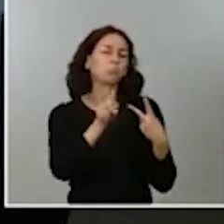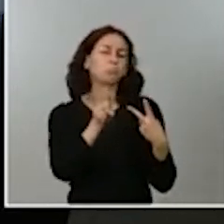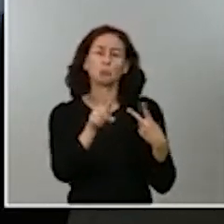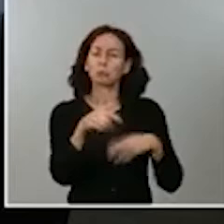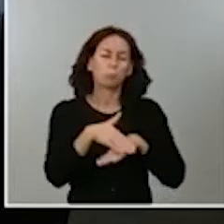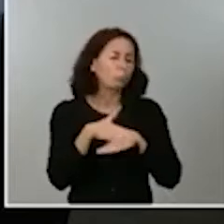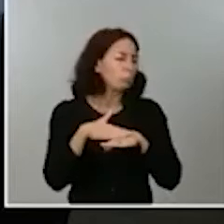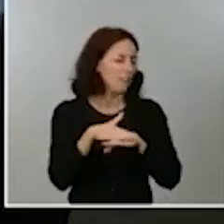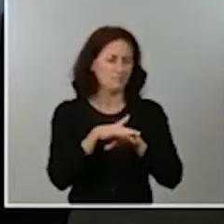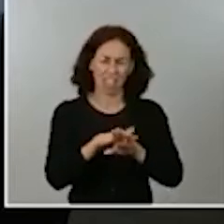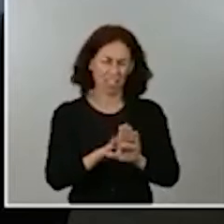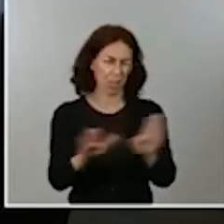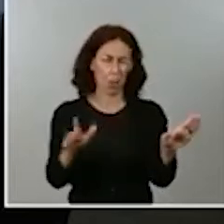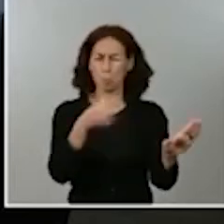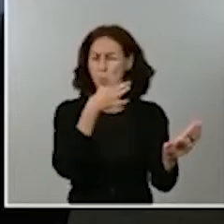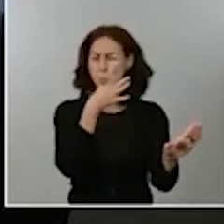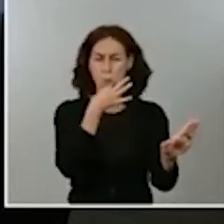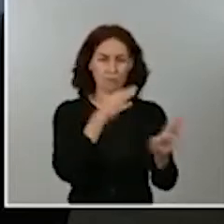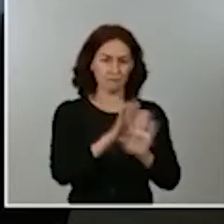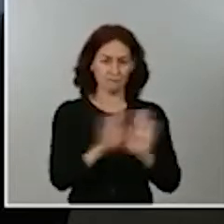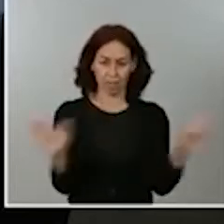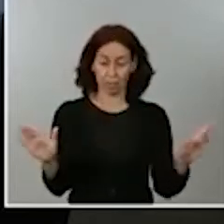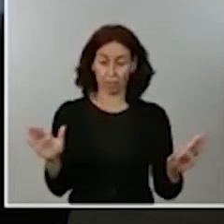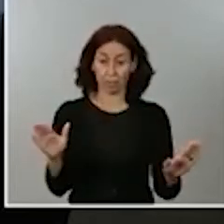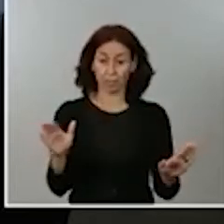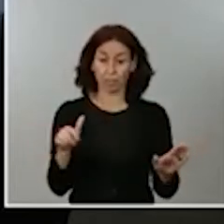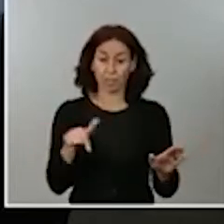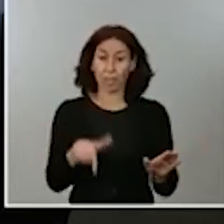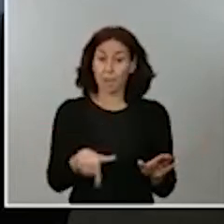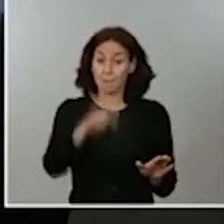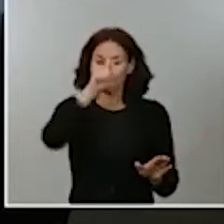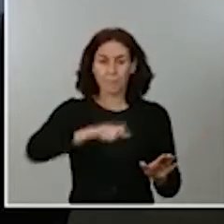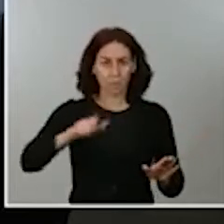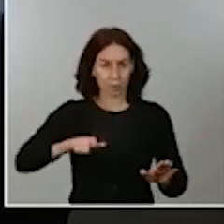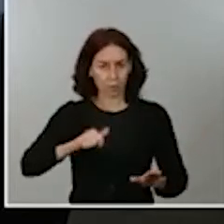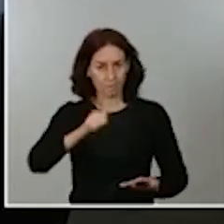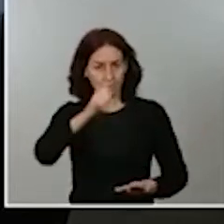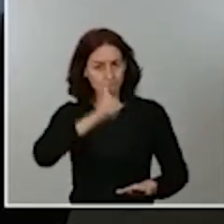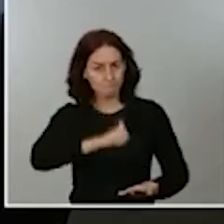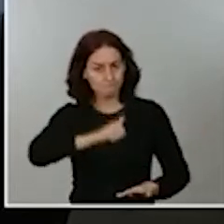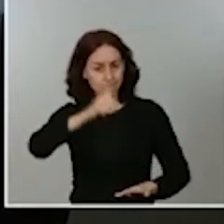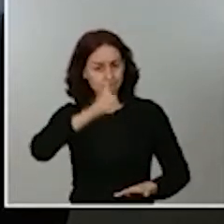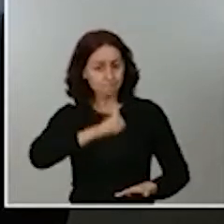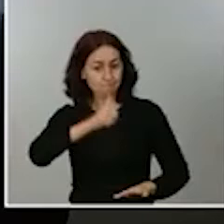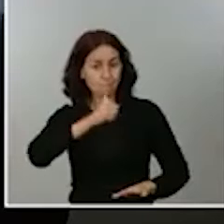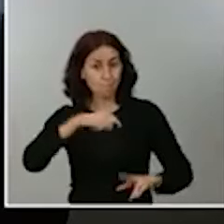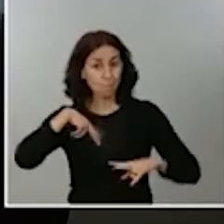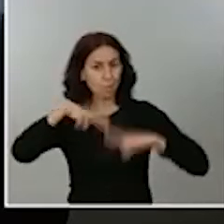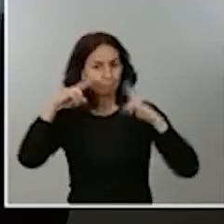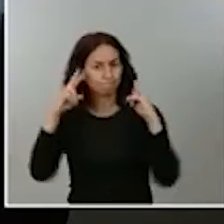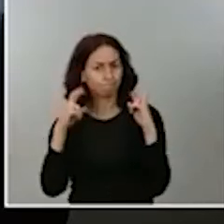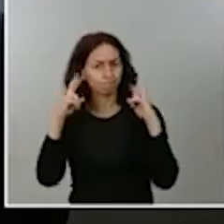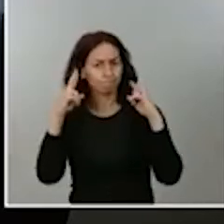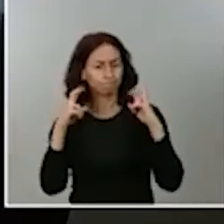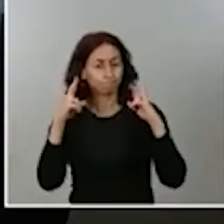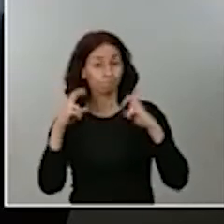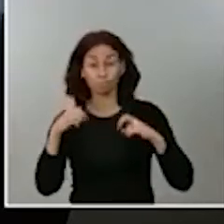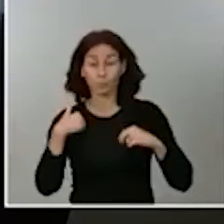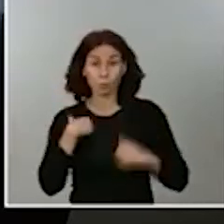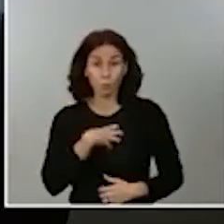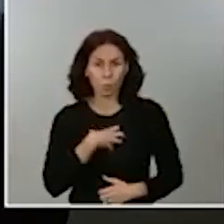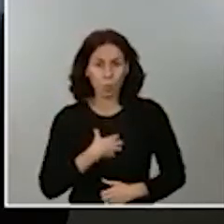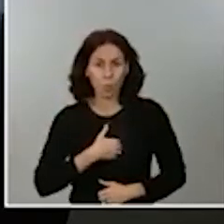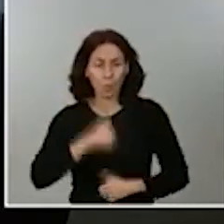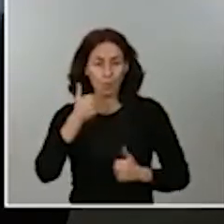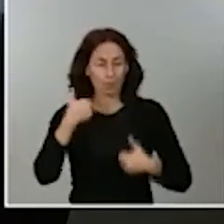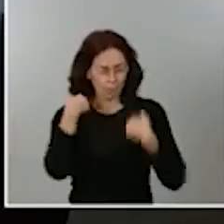verdad, ¿no cree usted que la gente va a llegar a momento en que no aguante tanta limitación de libertades, en que estalle? De alguna manera ya lo estamos